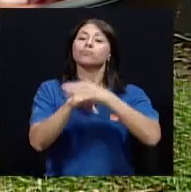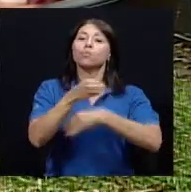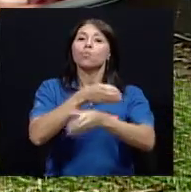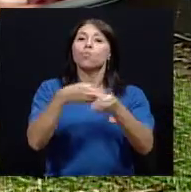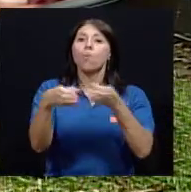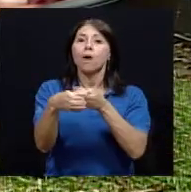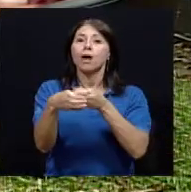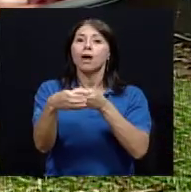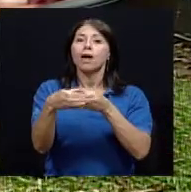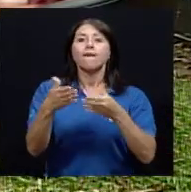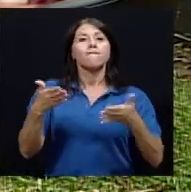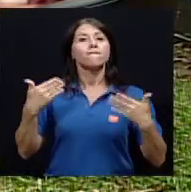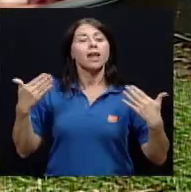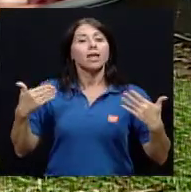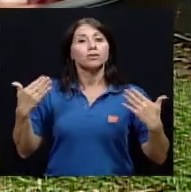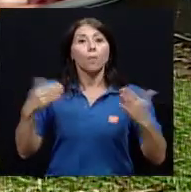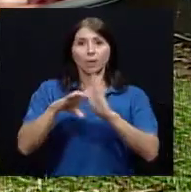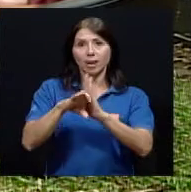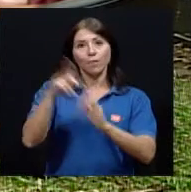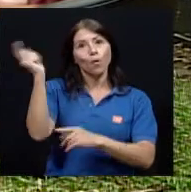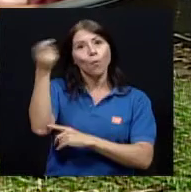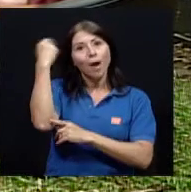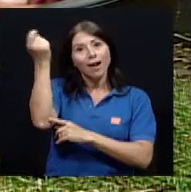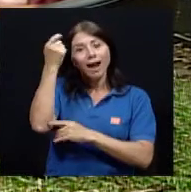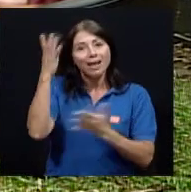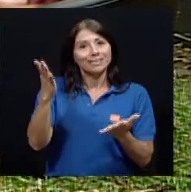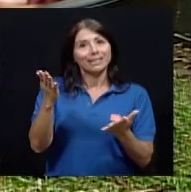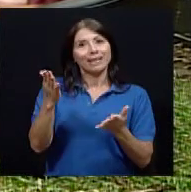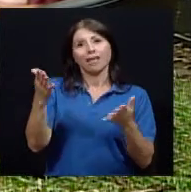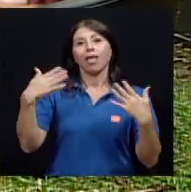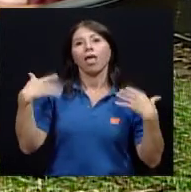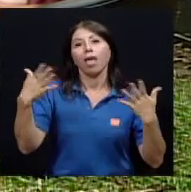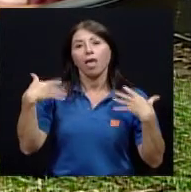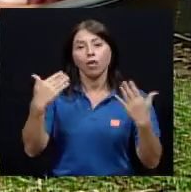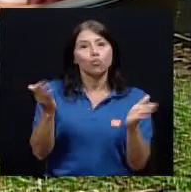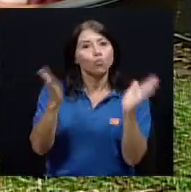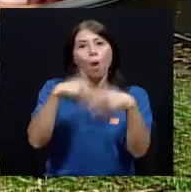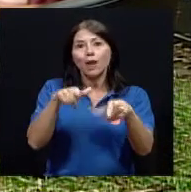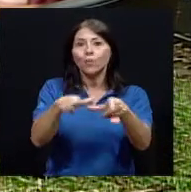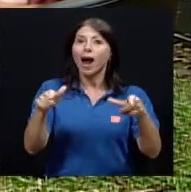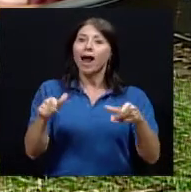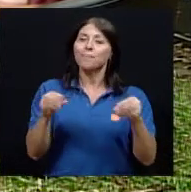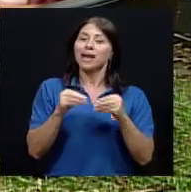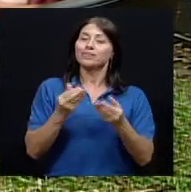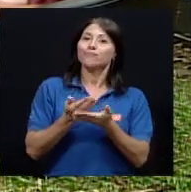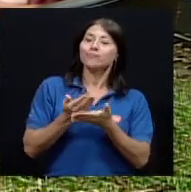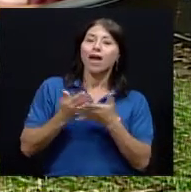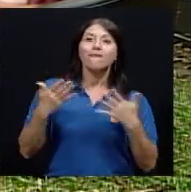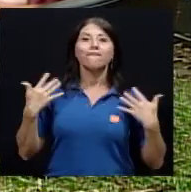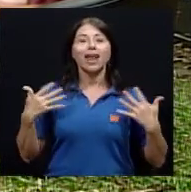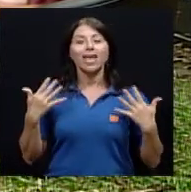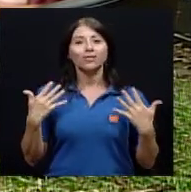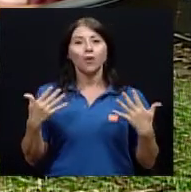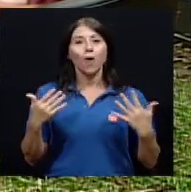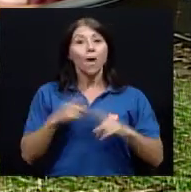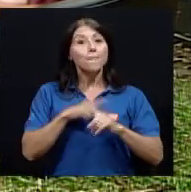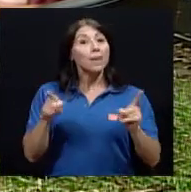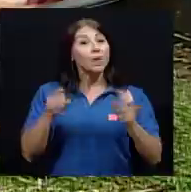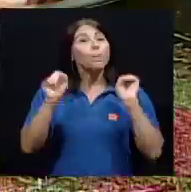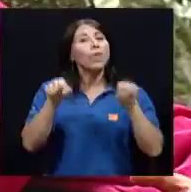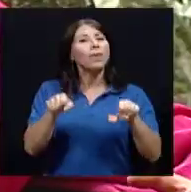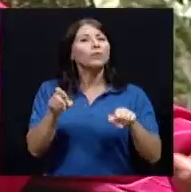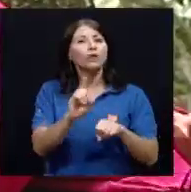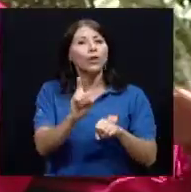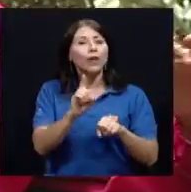toda la casa porque el clima pues no lo no lo permite pero si podemos tenerlos en los lugares más frescos de la casa por ejemplo en la mesa de